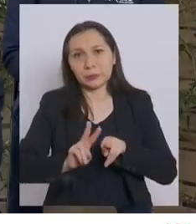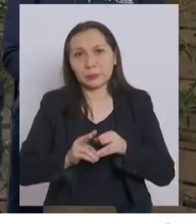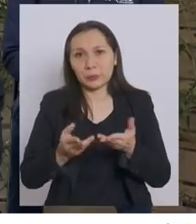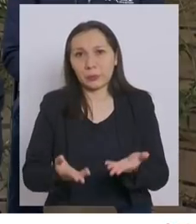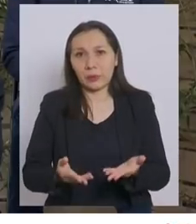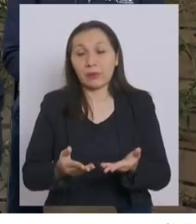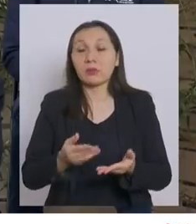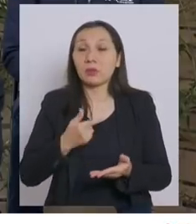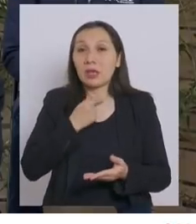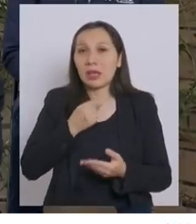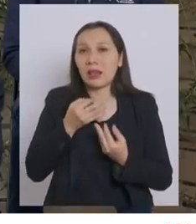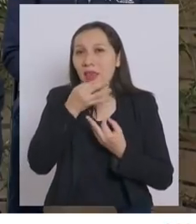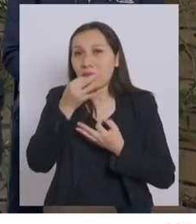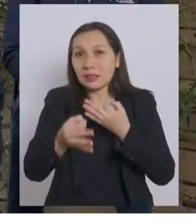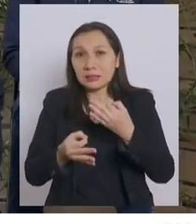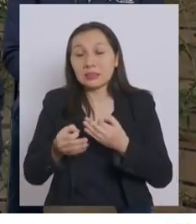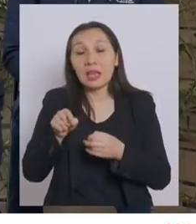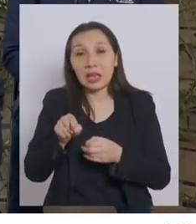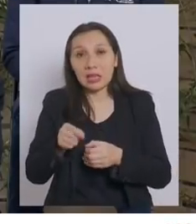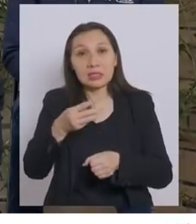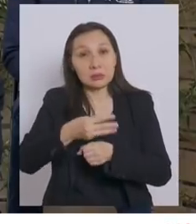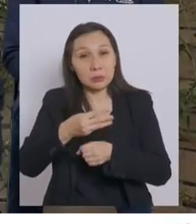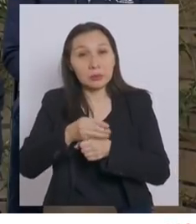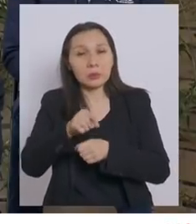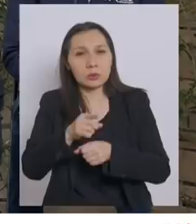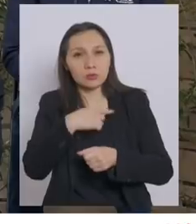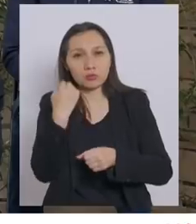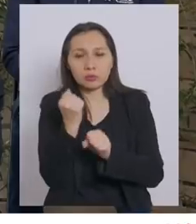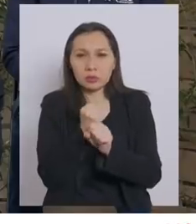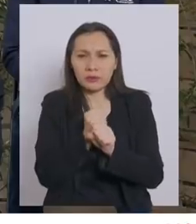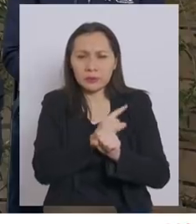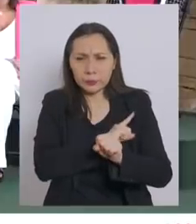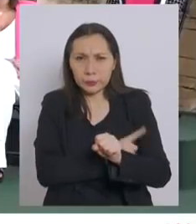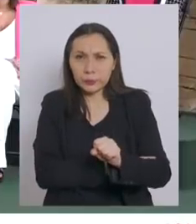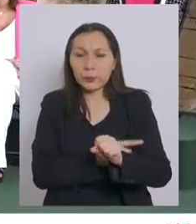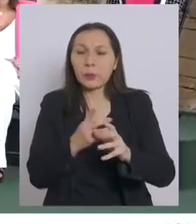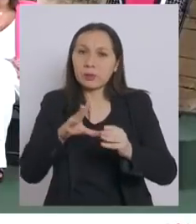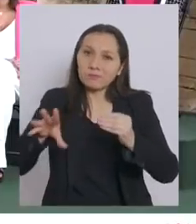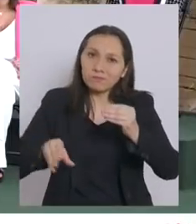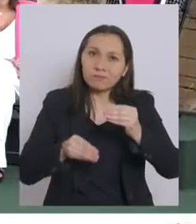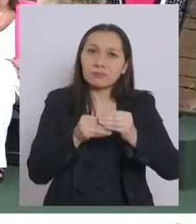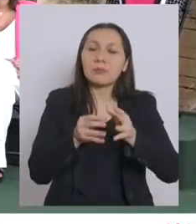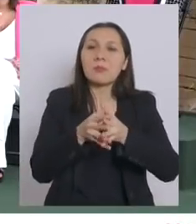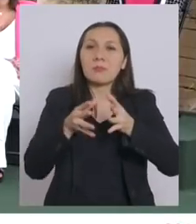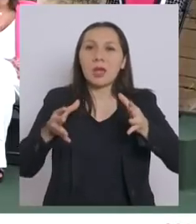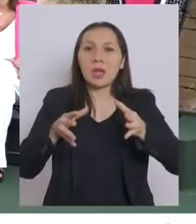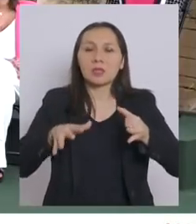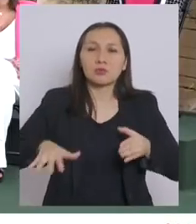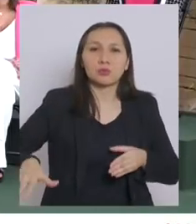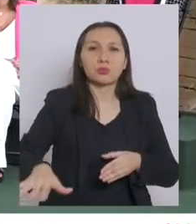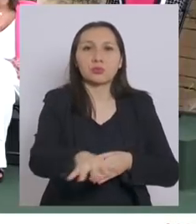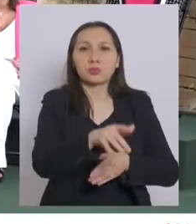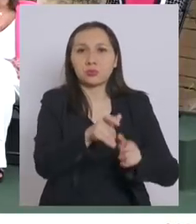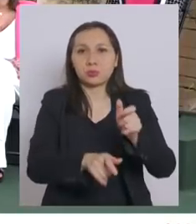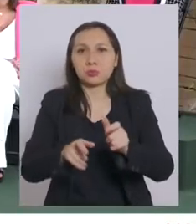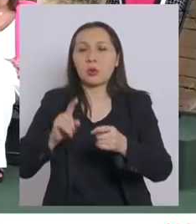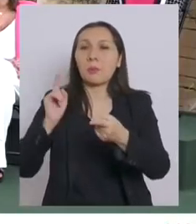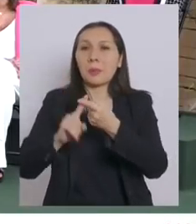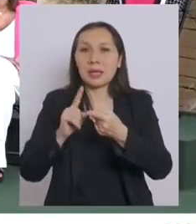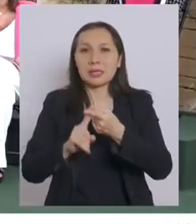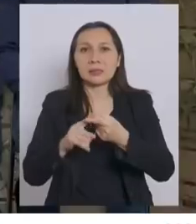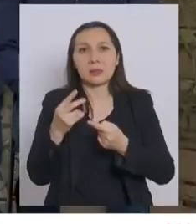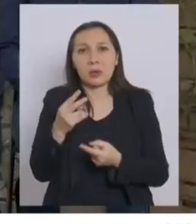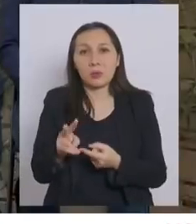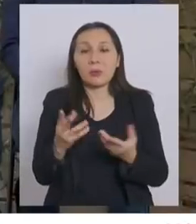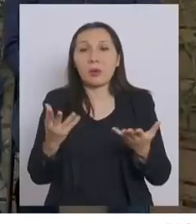Yo quiero a ellas decirles que estamos trabajando fuertemente por incluirlas más en la sociedad, por su participación,